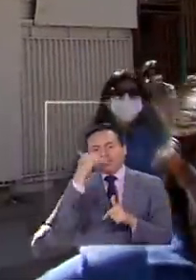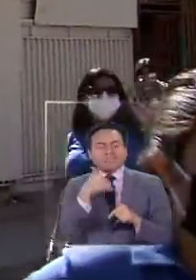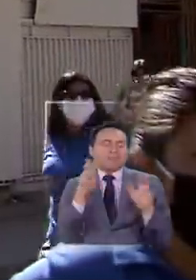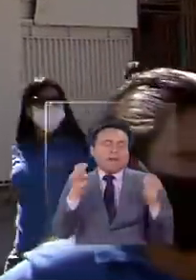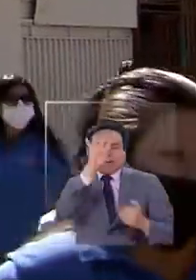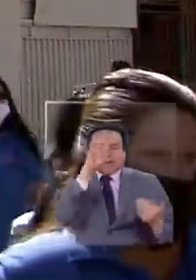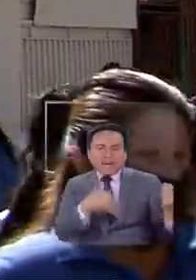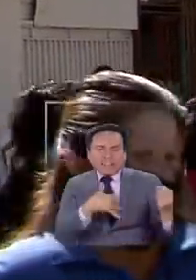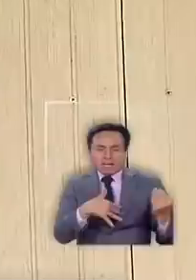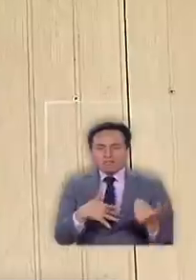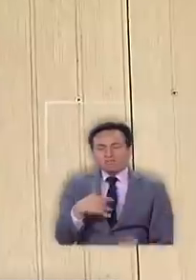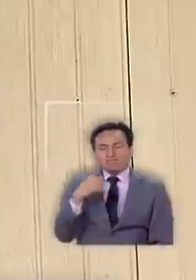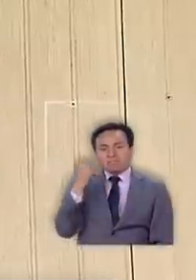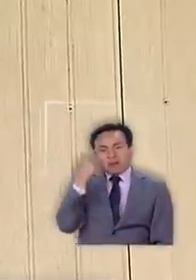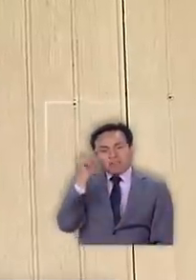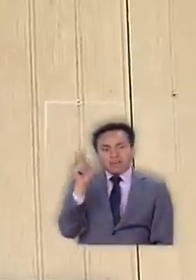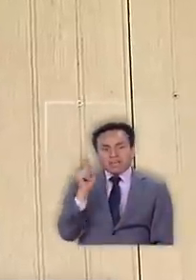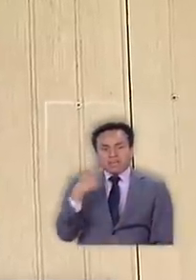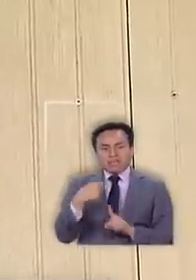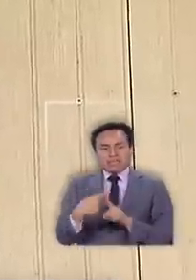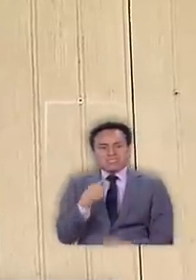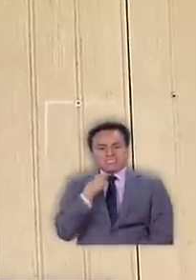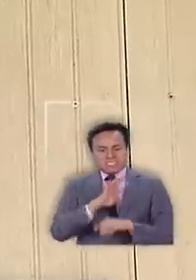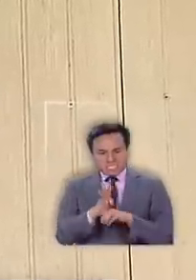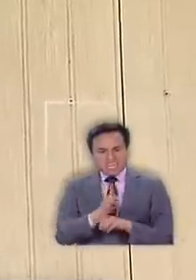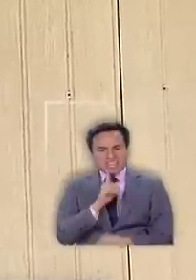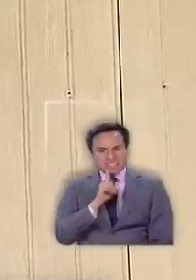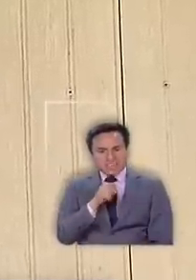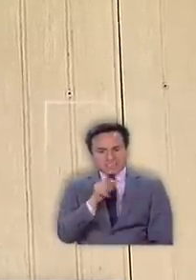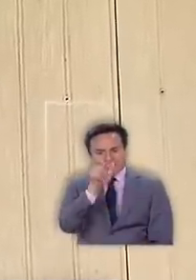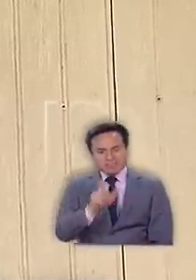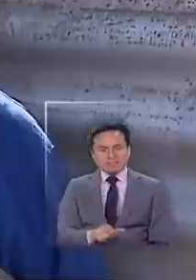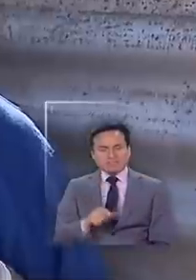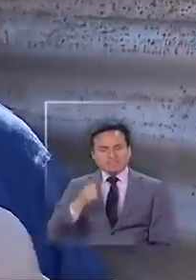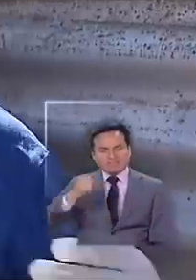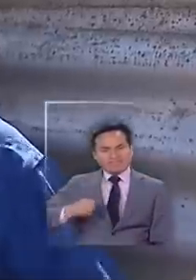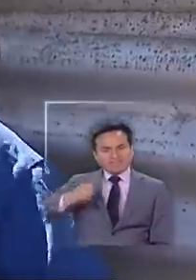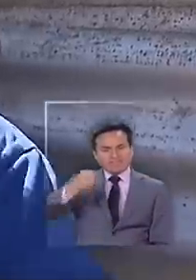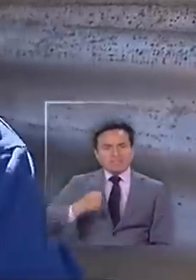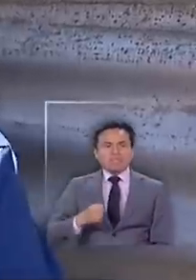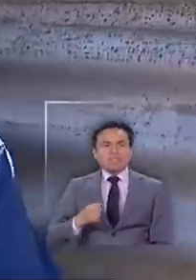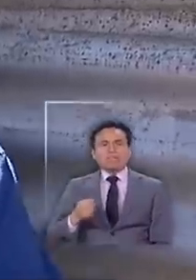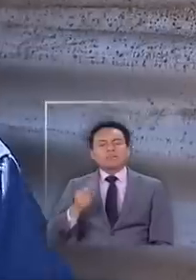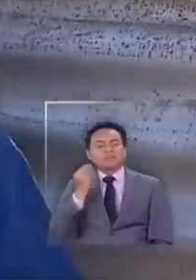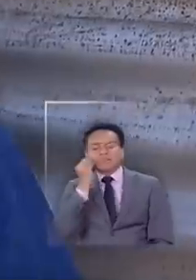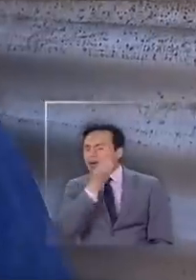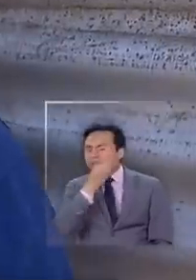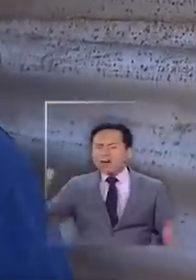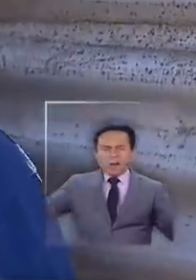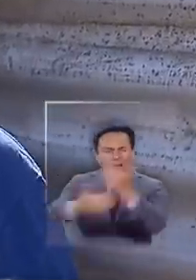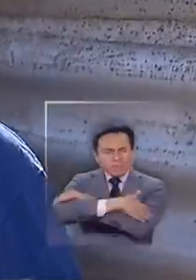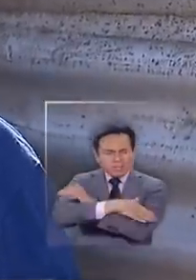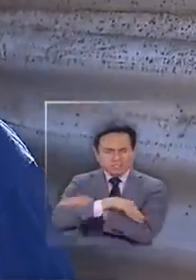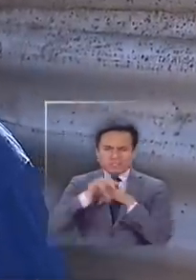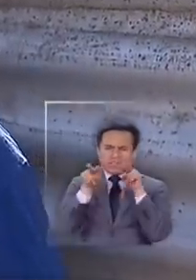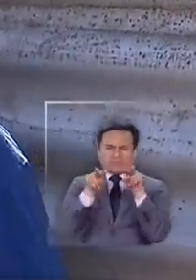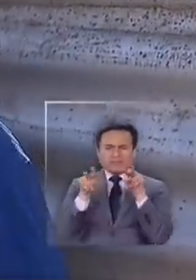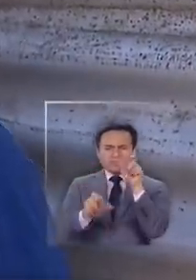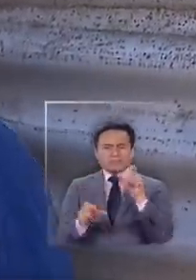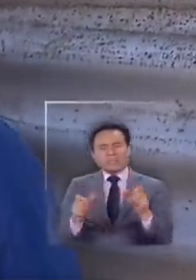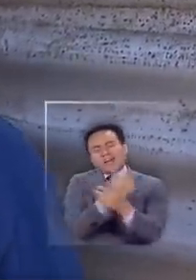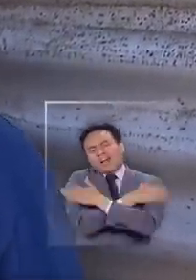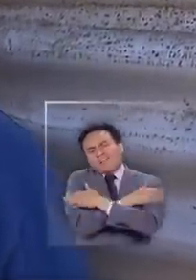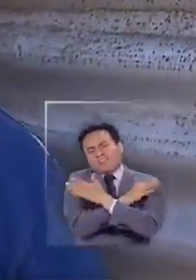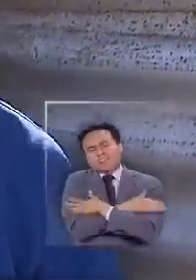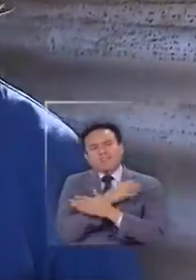evangélica, sin saber que era positivo en COVID-19. Se besaban, se abrazaban y se despedían de